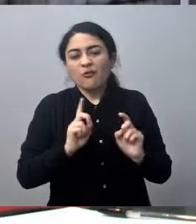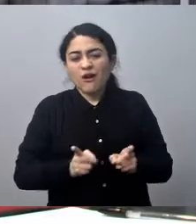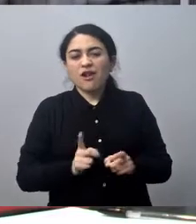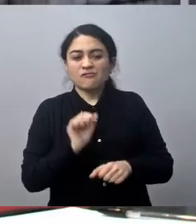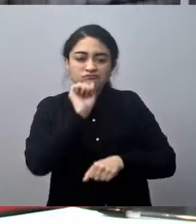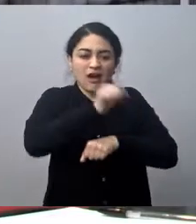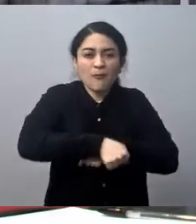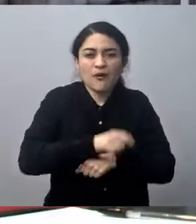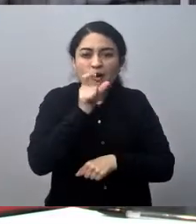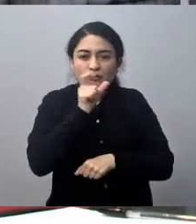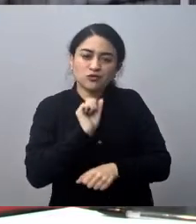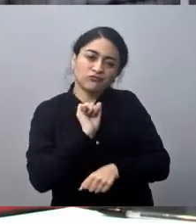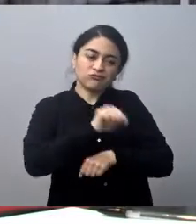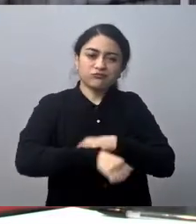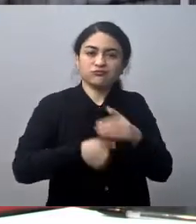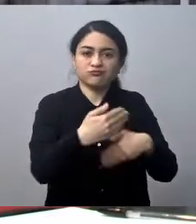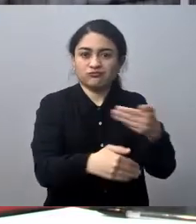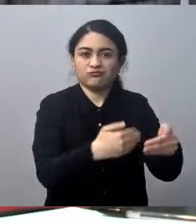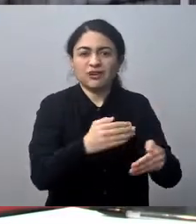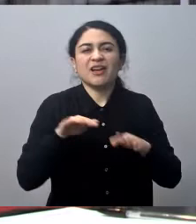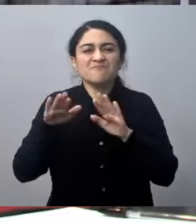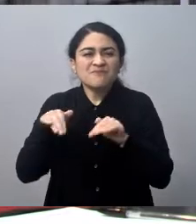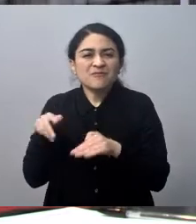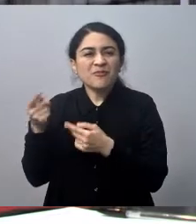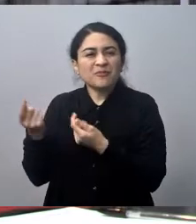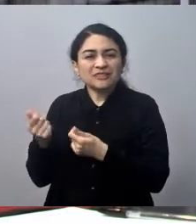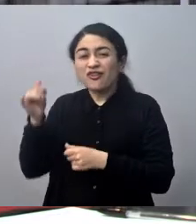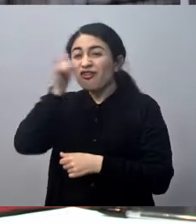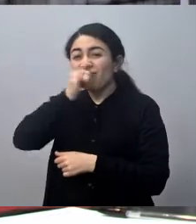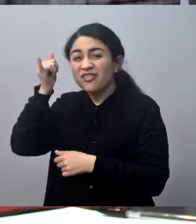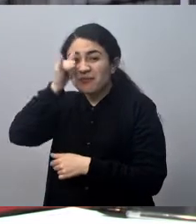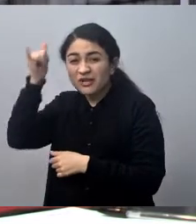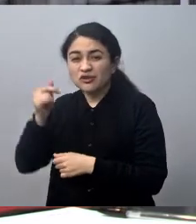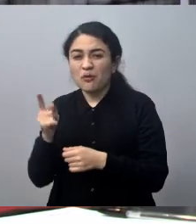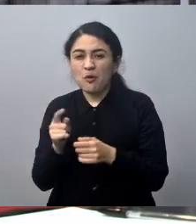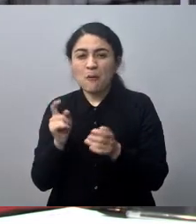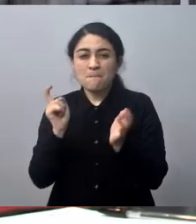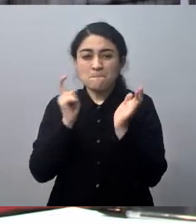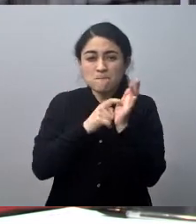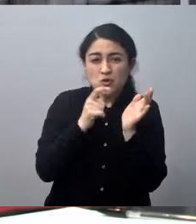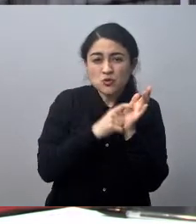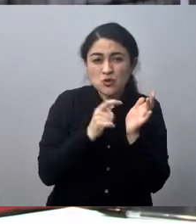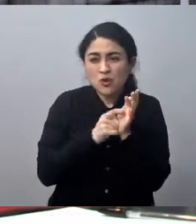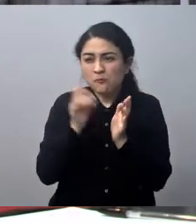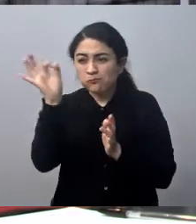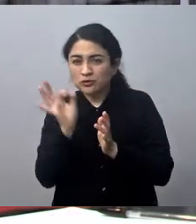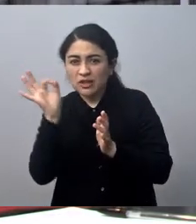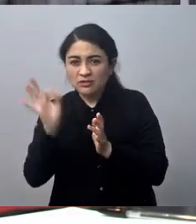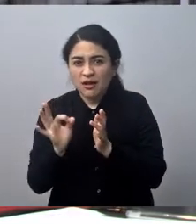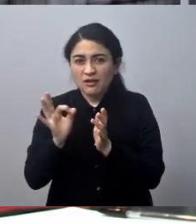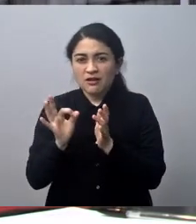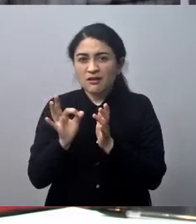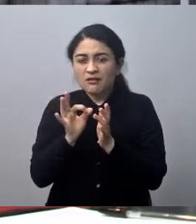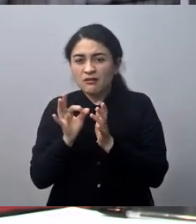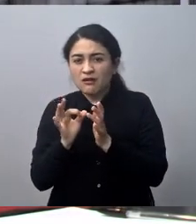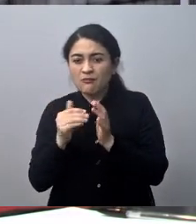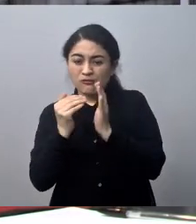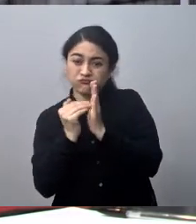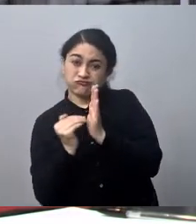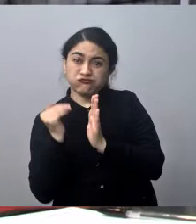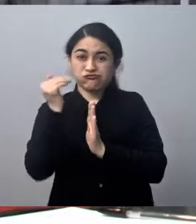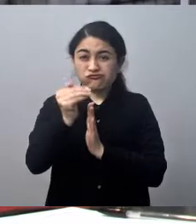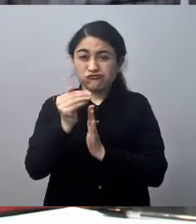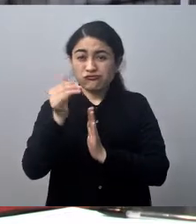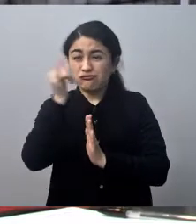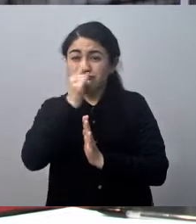pasa de curso. Y es un poco lo que decían, cuando se producen los piques de contaminación, hay que decirlo, que pasan el